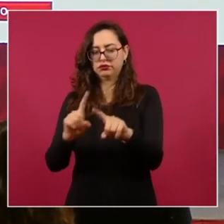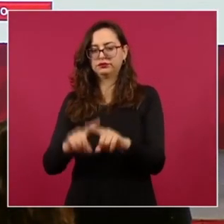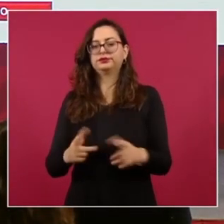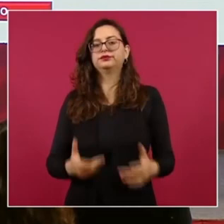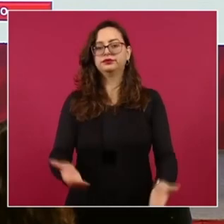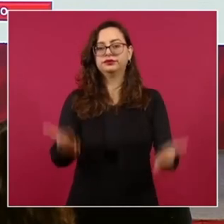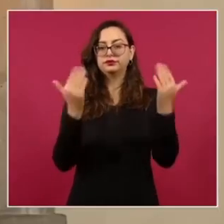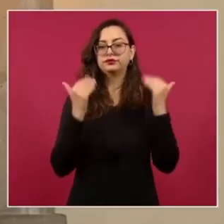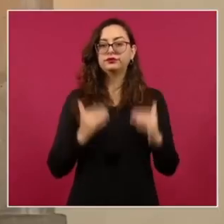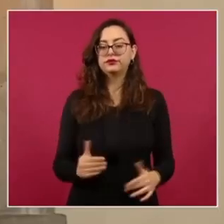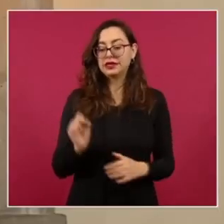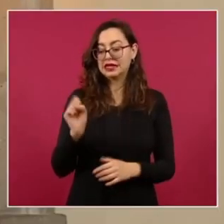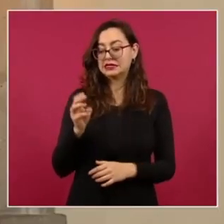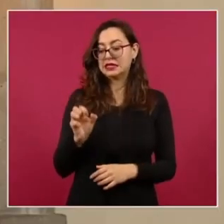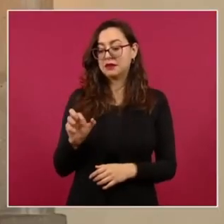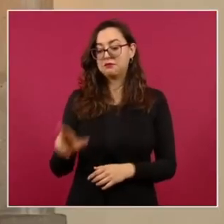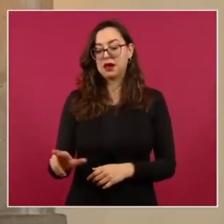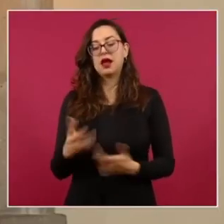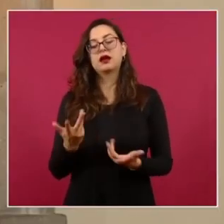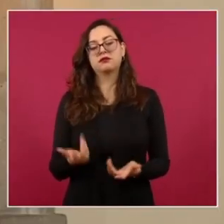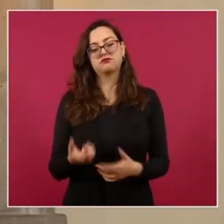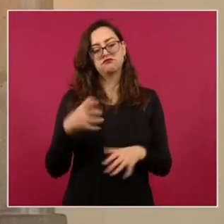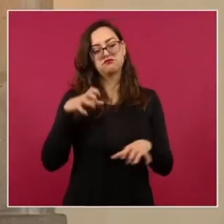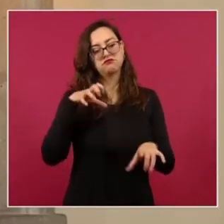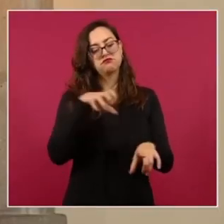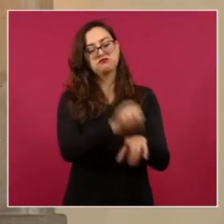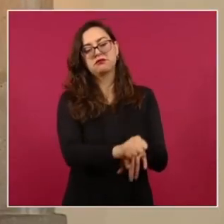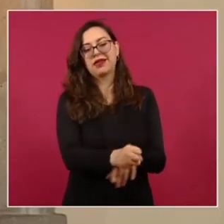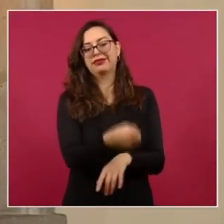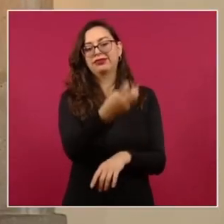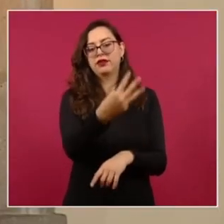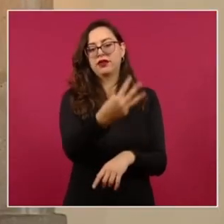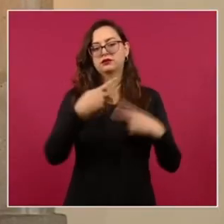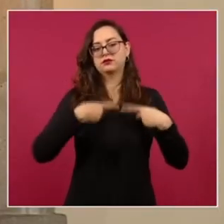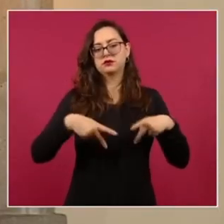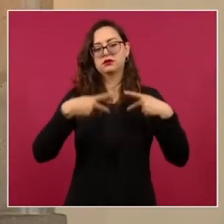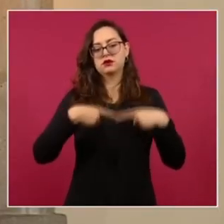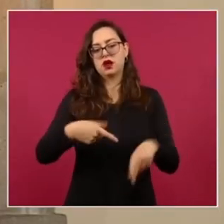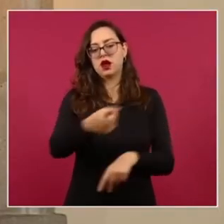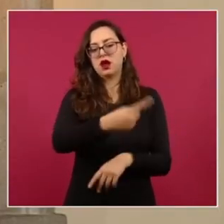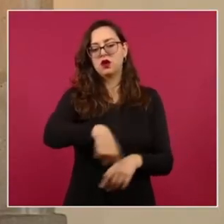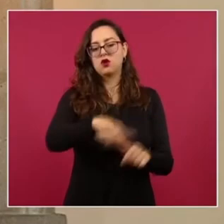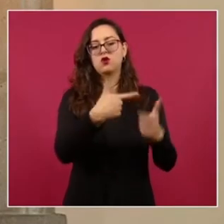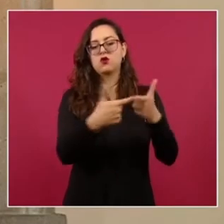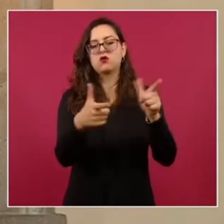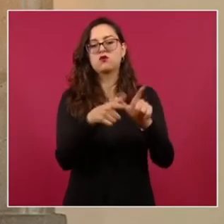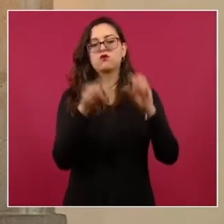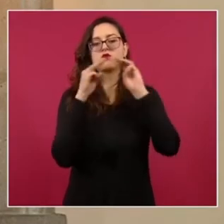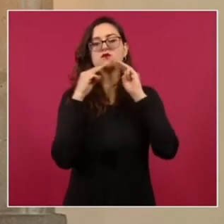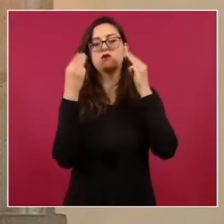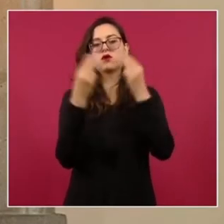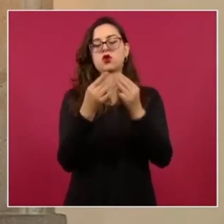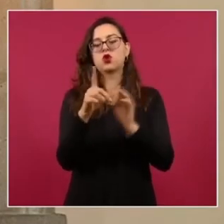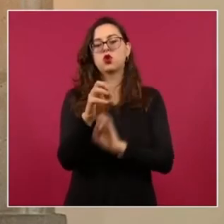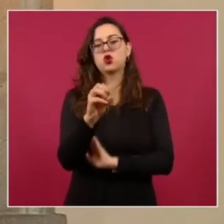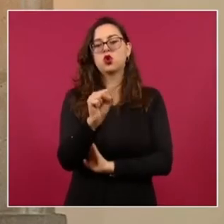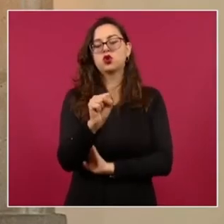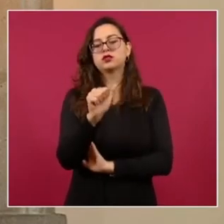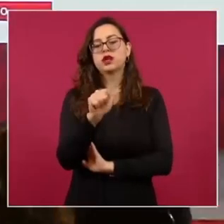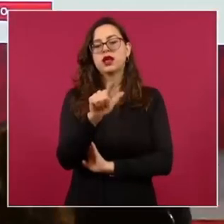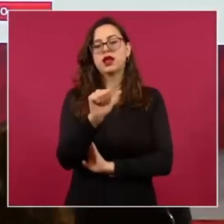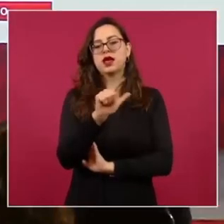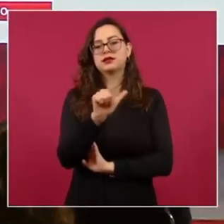logró la detención de tres personas pertenecientes al grupo criminal Los Salazar, y